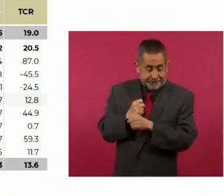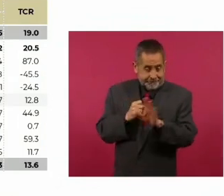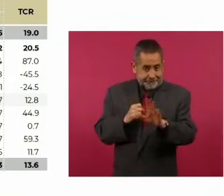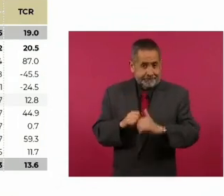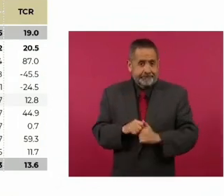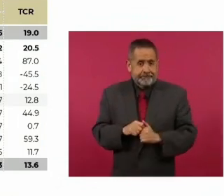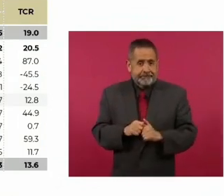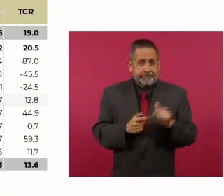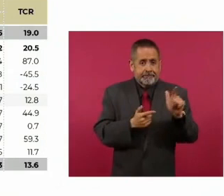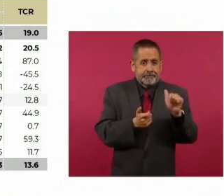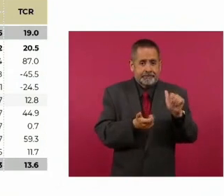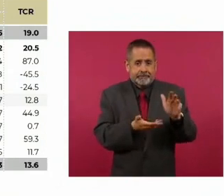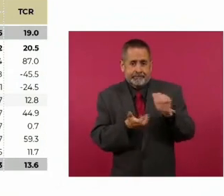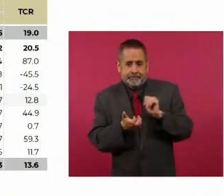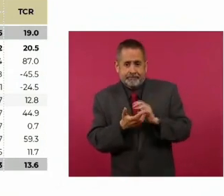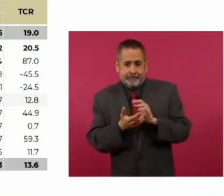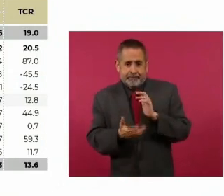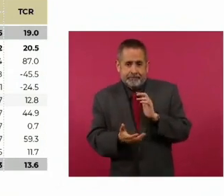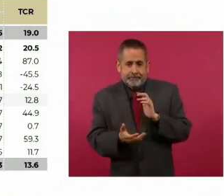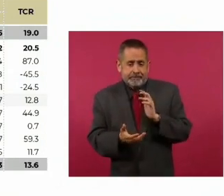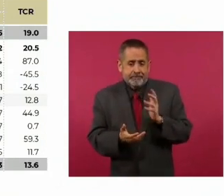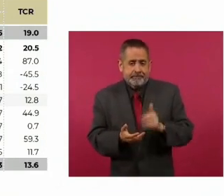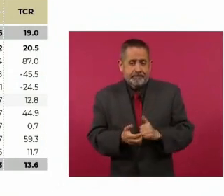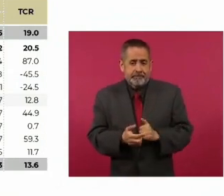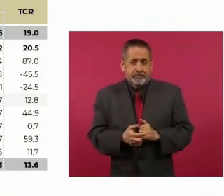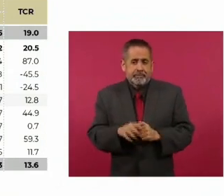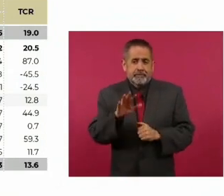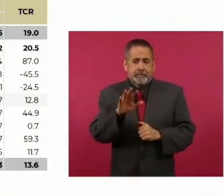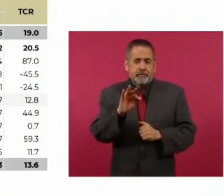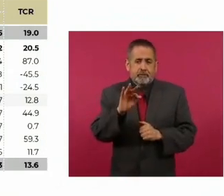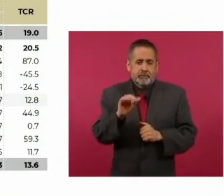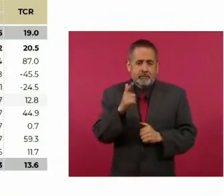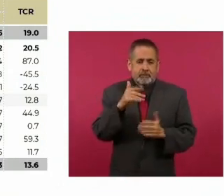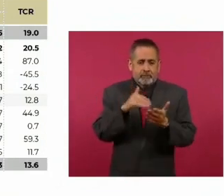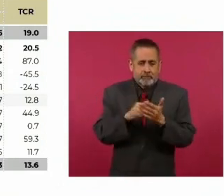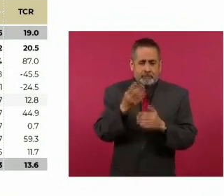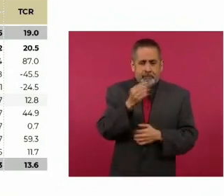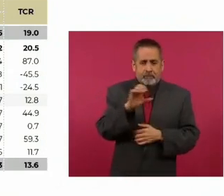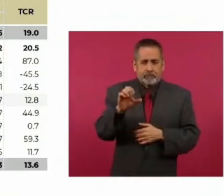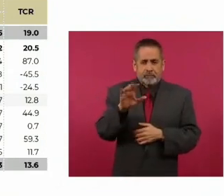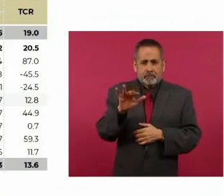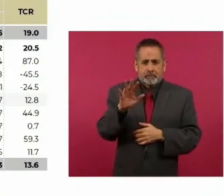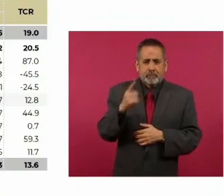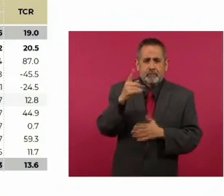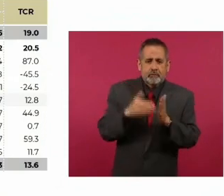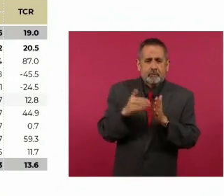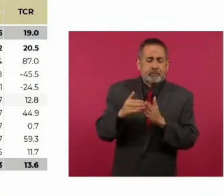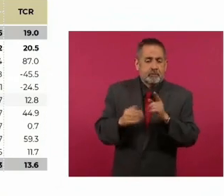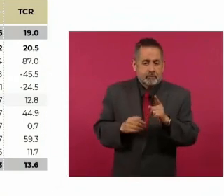la recaudación era de cuarenta y siete mil novecientos cincuenta y un millones